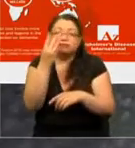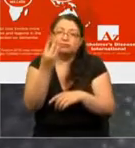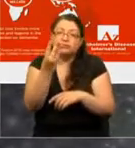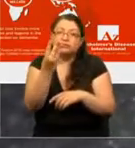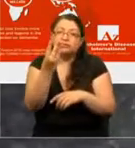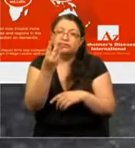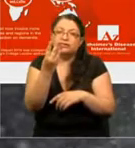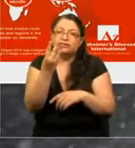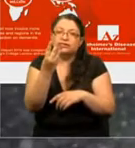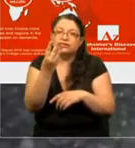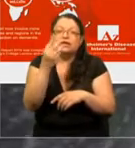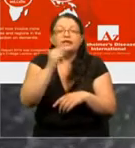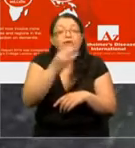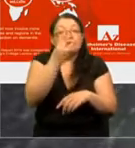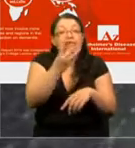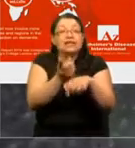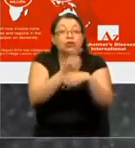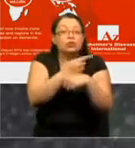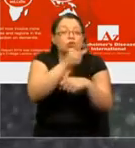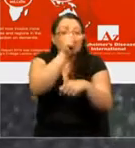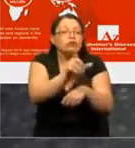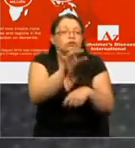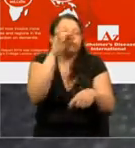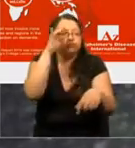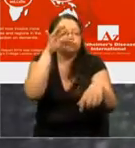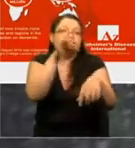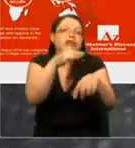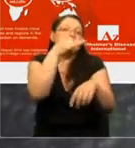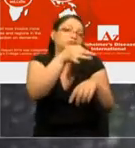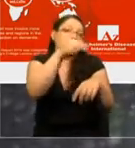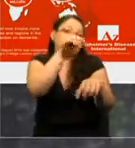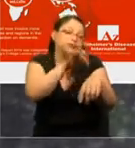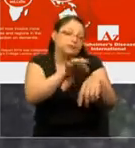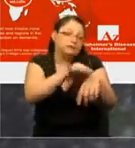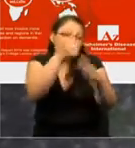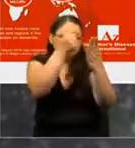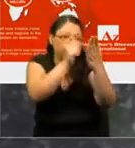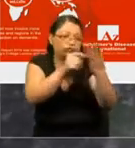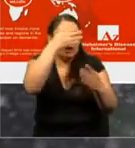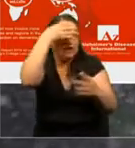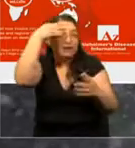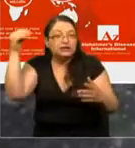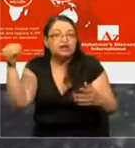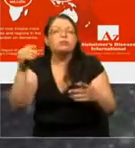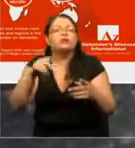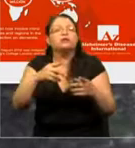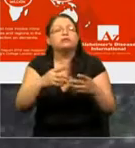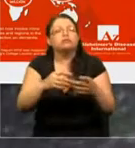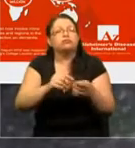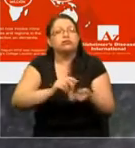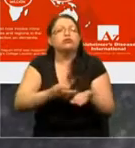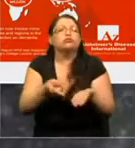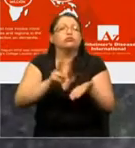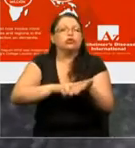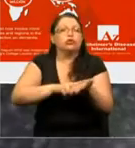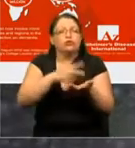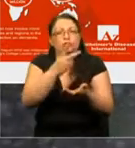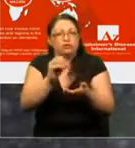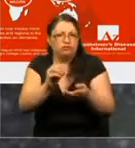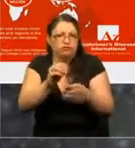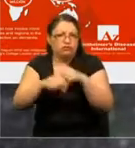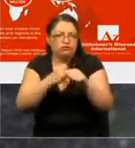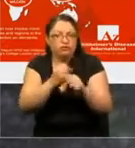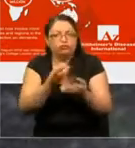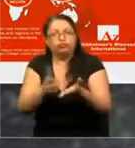mundo es diagnosticada una persona con enfermedad de Alzheimer. El número de enfermos de Alzheimer se duplica cada 20 años a nivel mundial y hay un dato